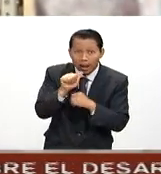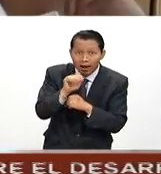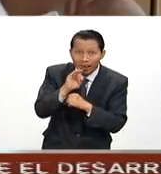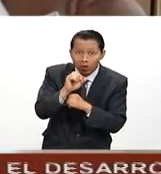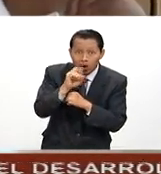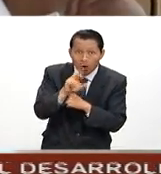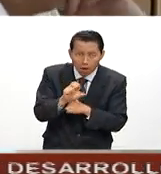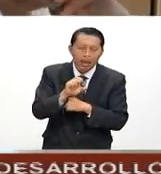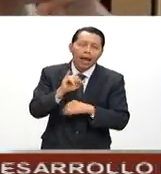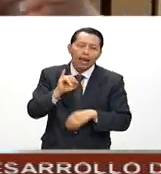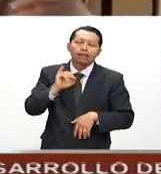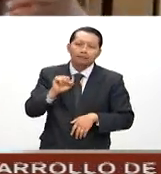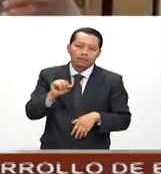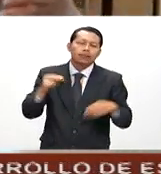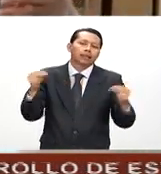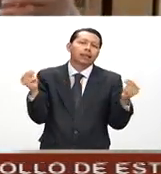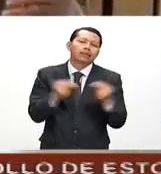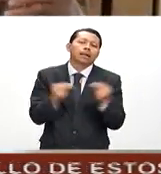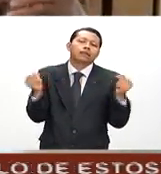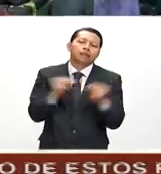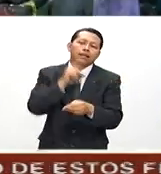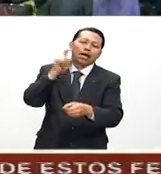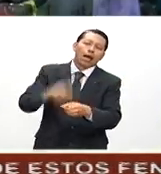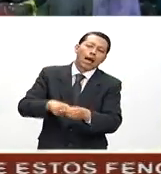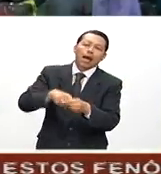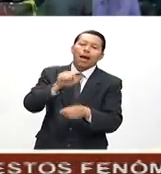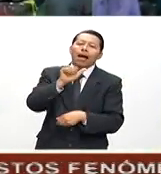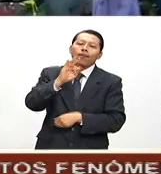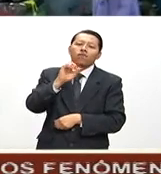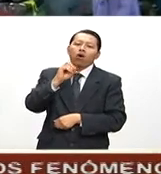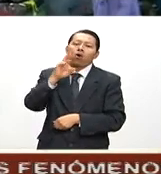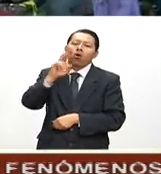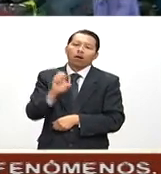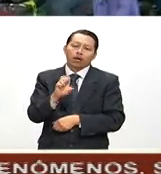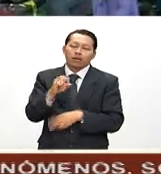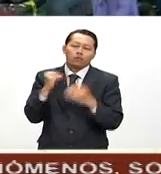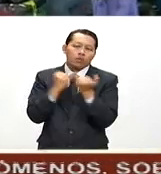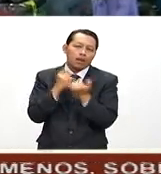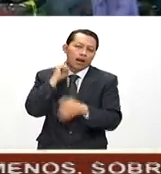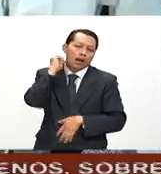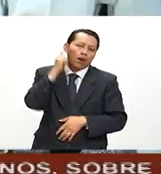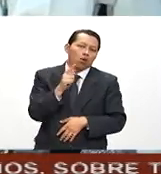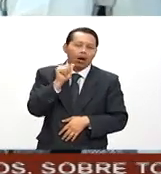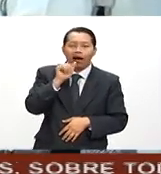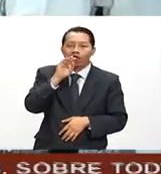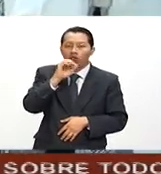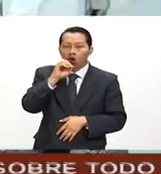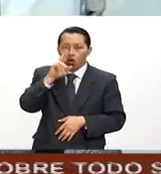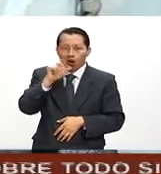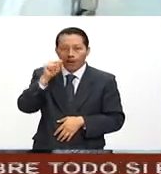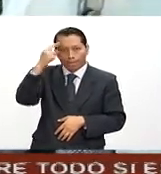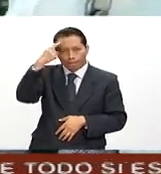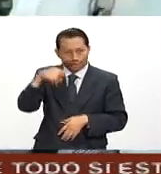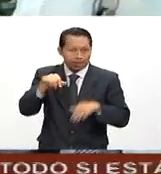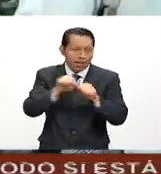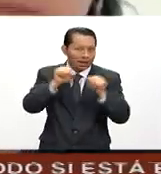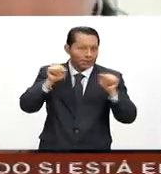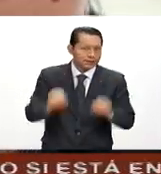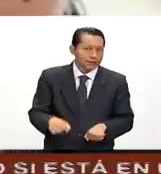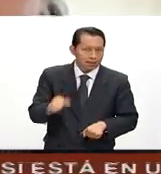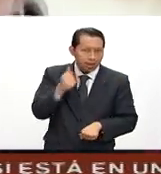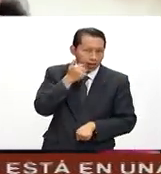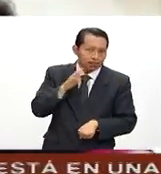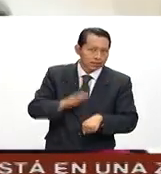tendría entonces que Aforearse, incorporarse en algún Afore para que el sistema que tiene de